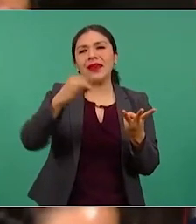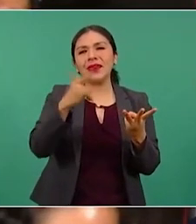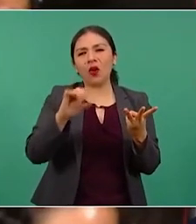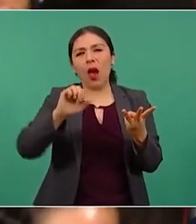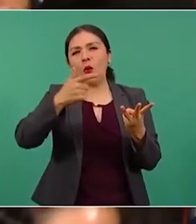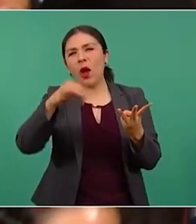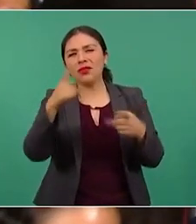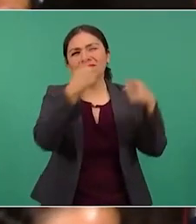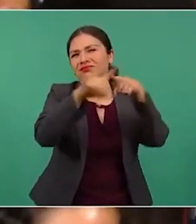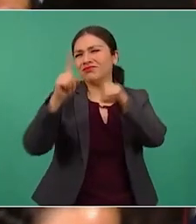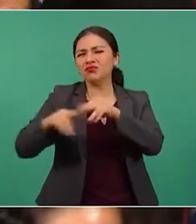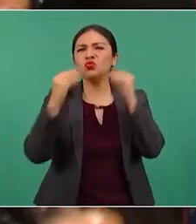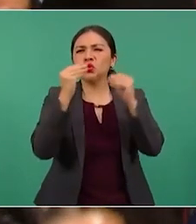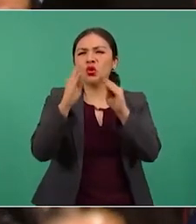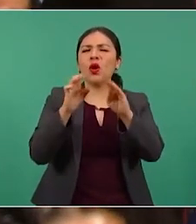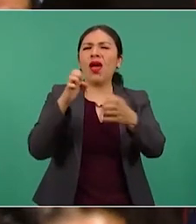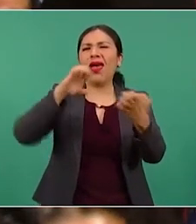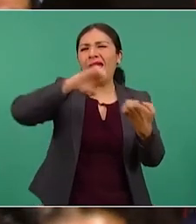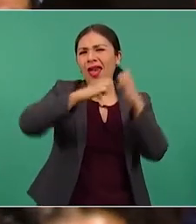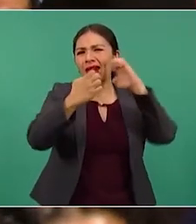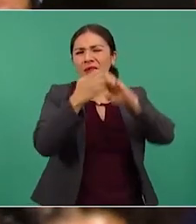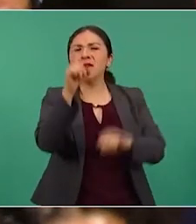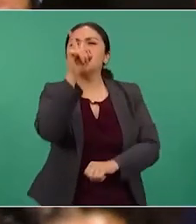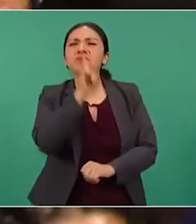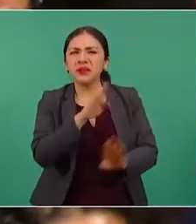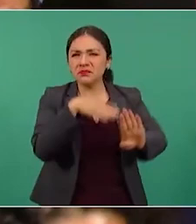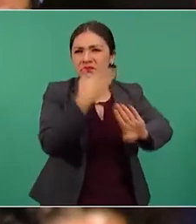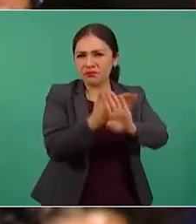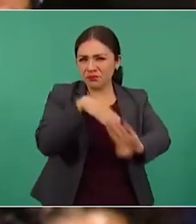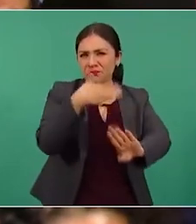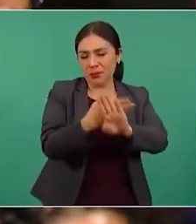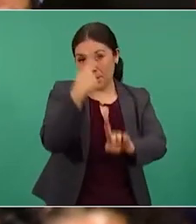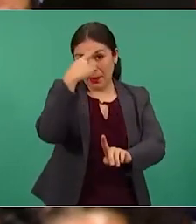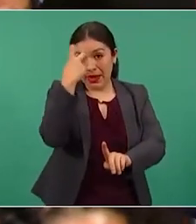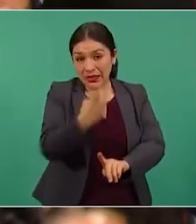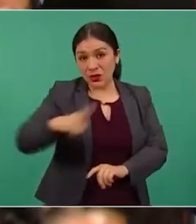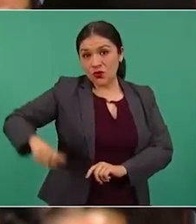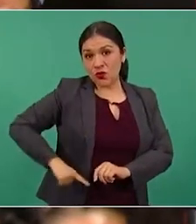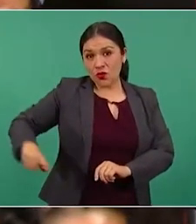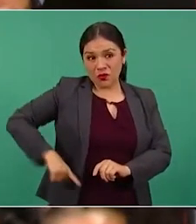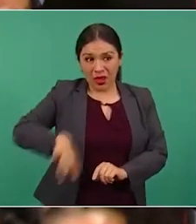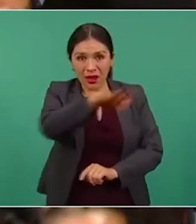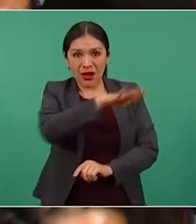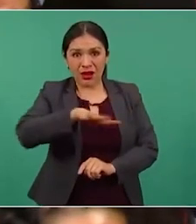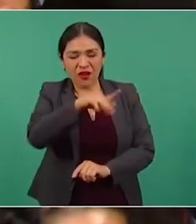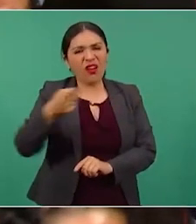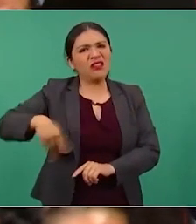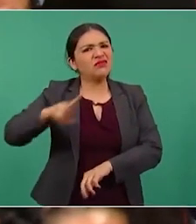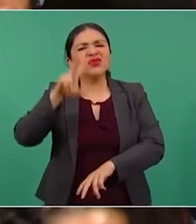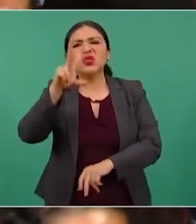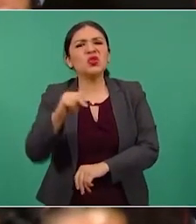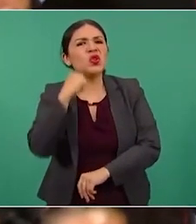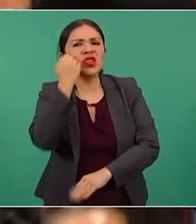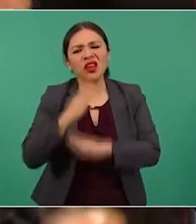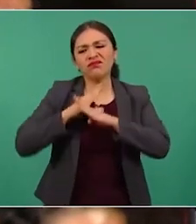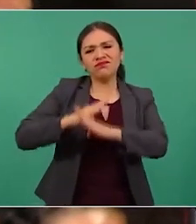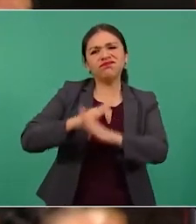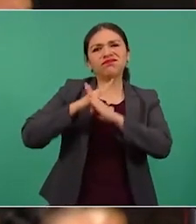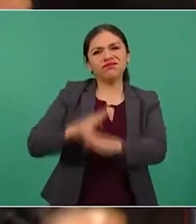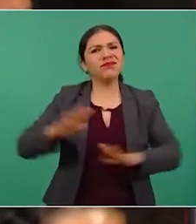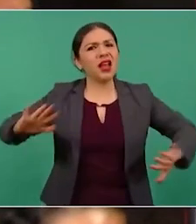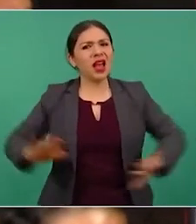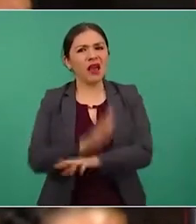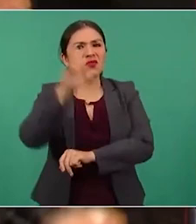tantos otros enemigos y calumniadores de este gobierno, reacios a la transformación y varios de ellos